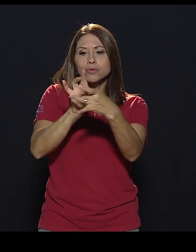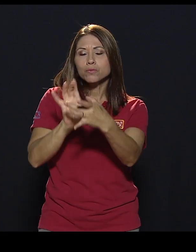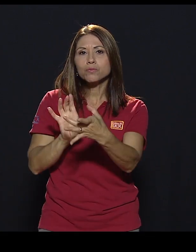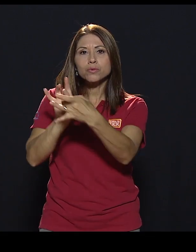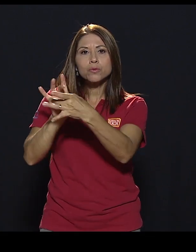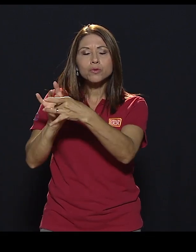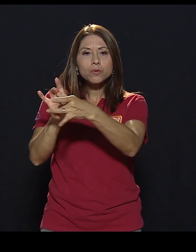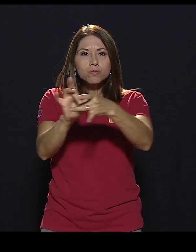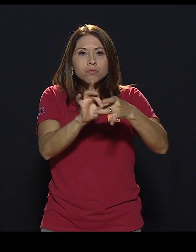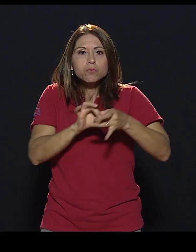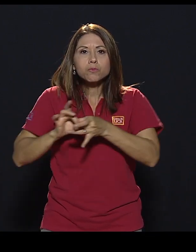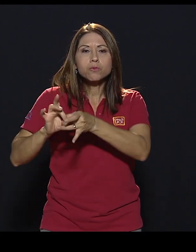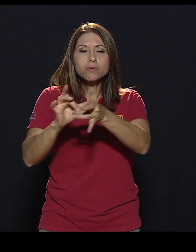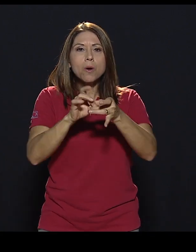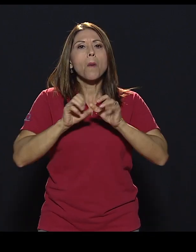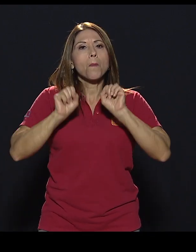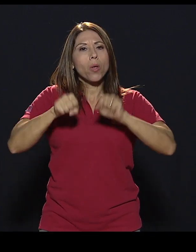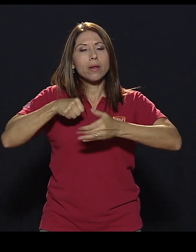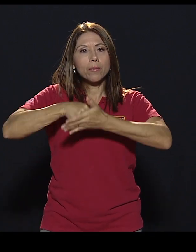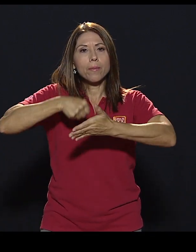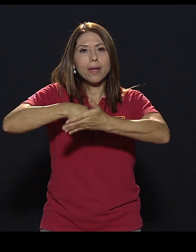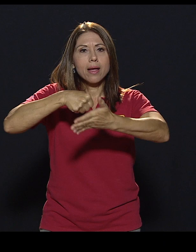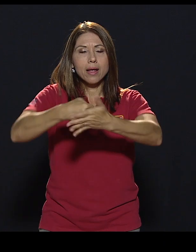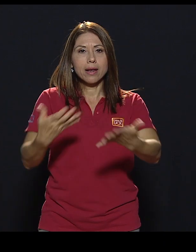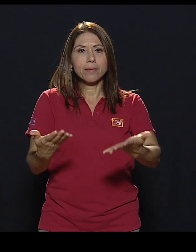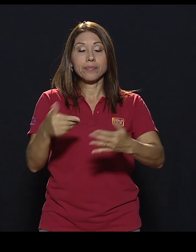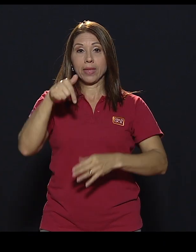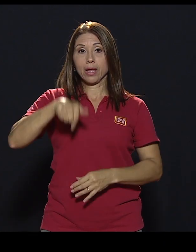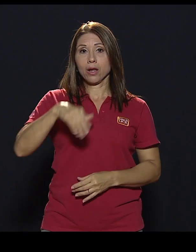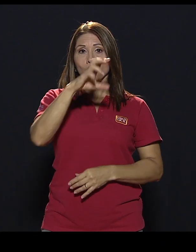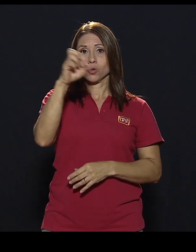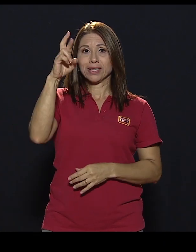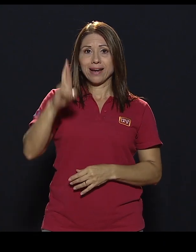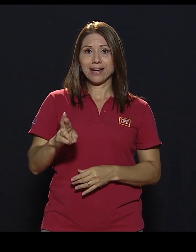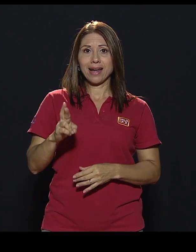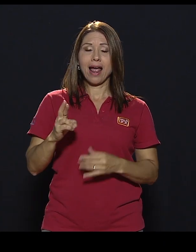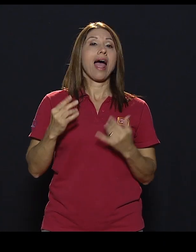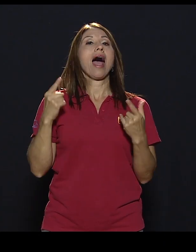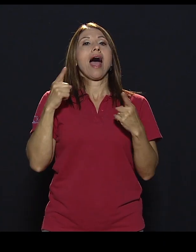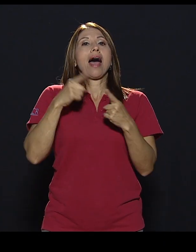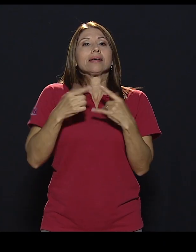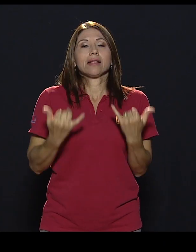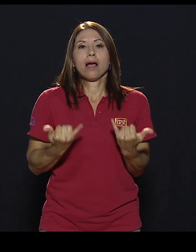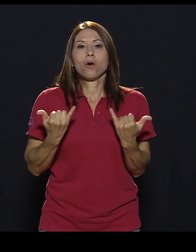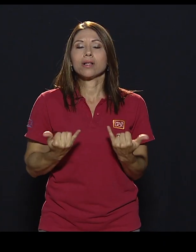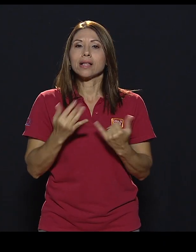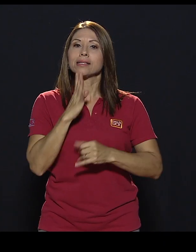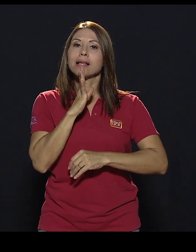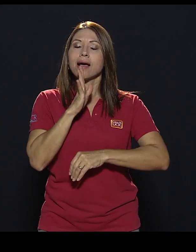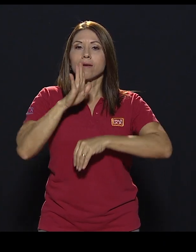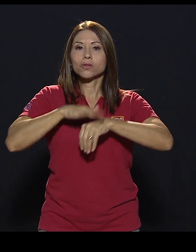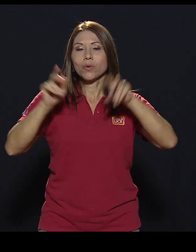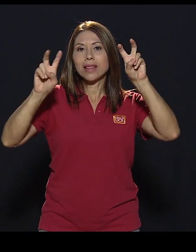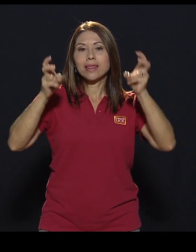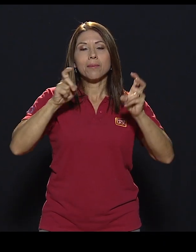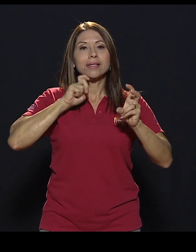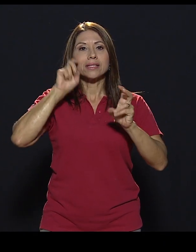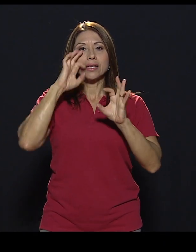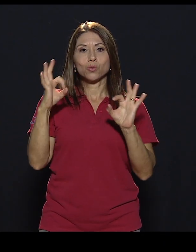que coincidimos y poder pelear desde ahí. En Costa Rica hasta ahorita se viene hablando el tema de